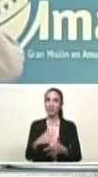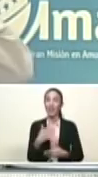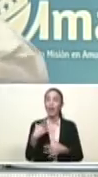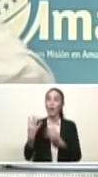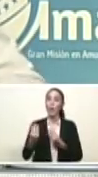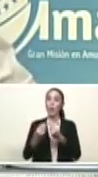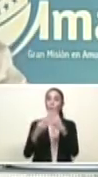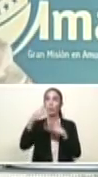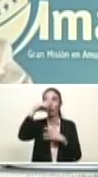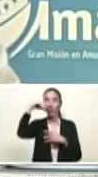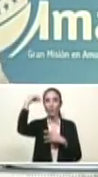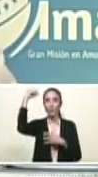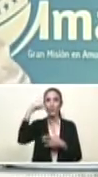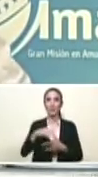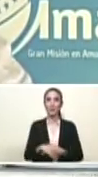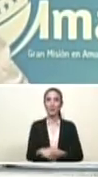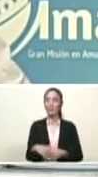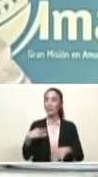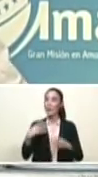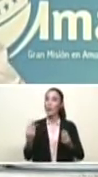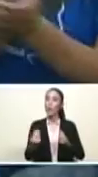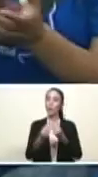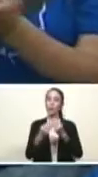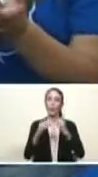Dios, de sus bendiciones, de su fuerza.